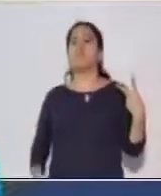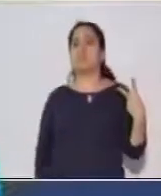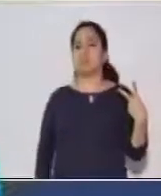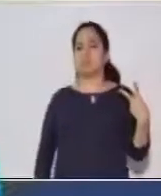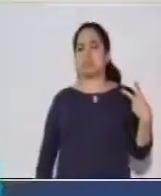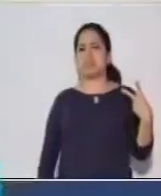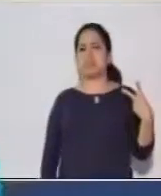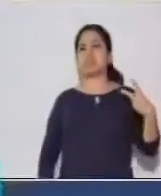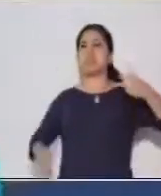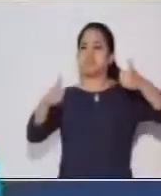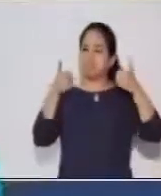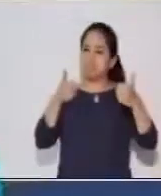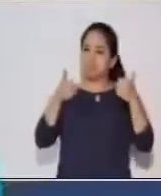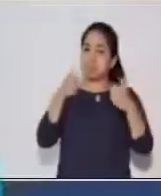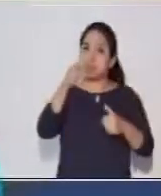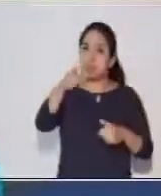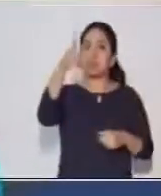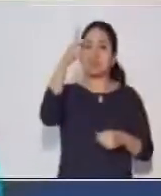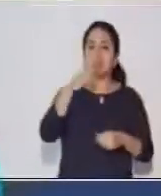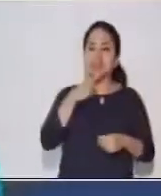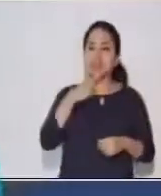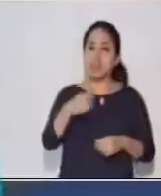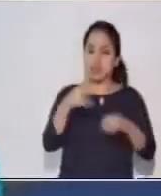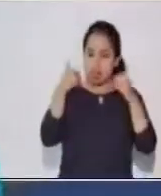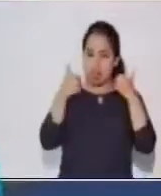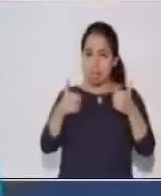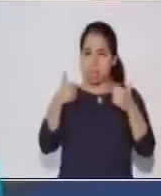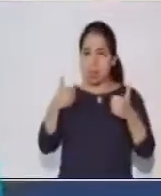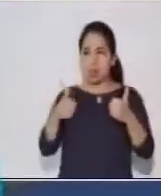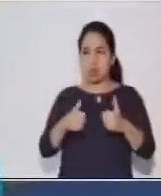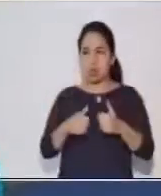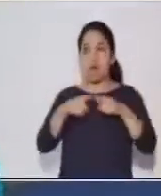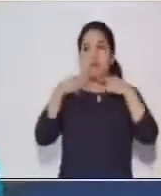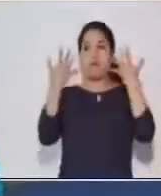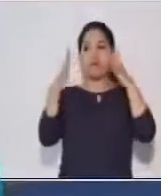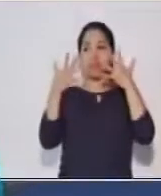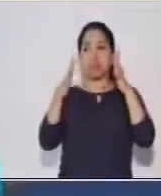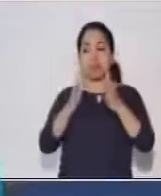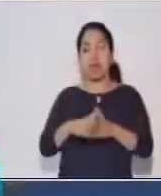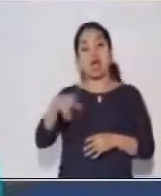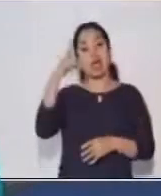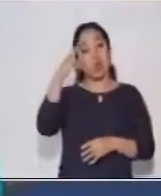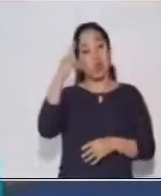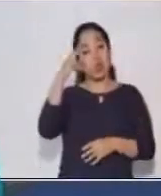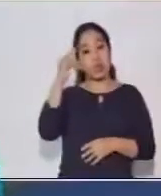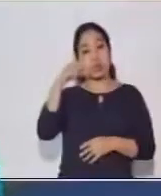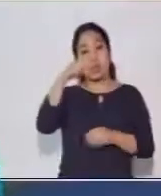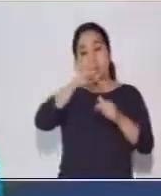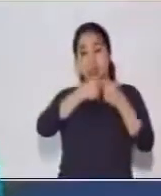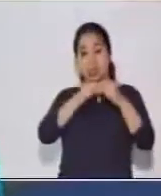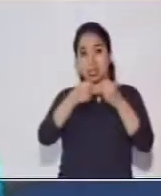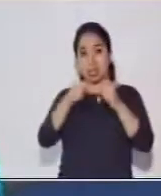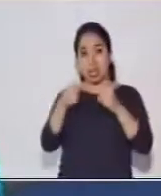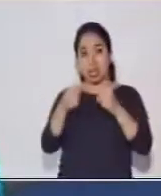Muy bien. Yo sé que están respondiendo muy bien. Los felicito. Recuerden que estamos haciendo preguntas y ustedes están